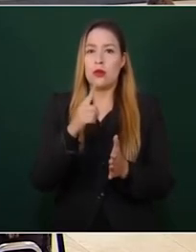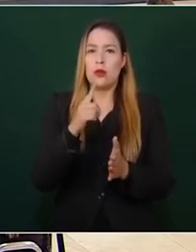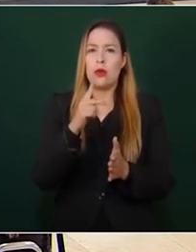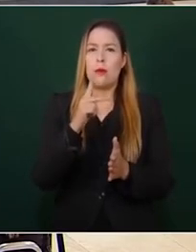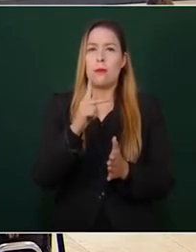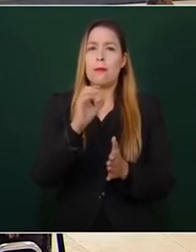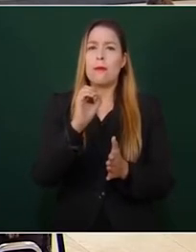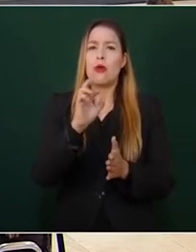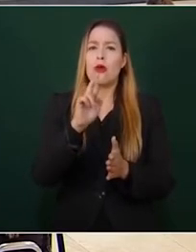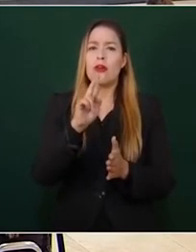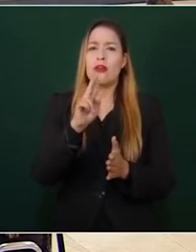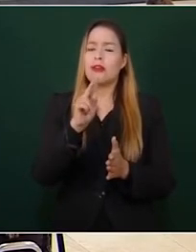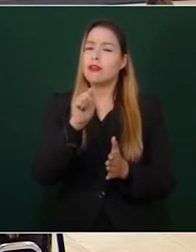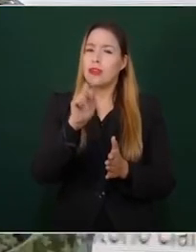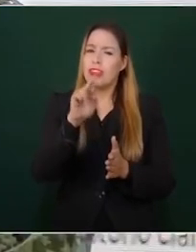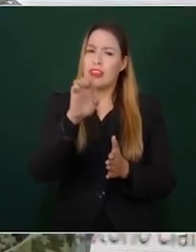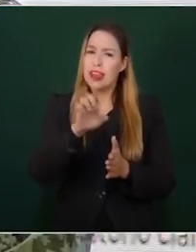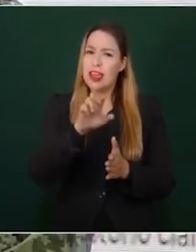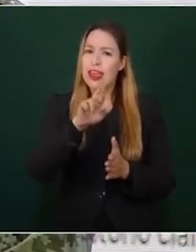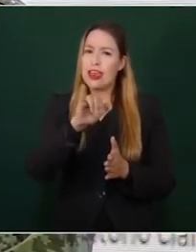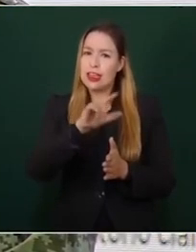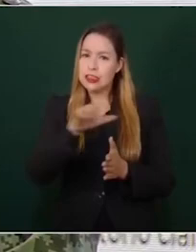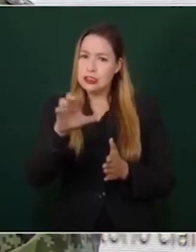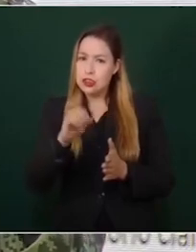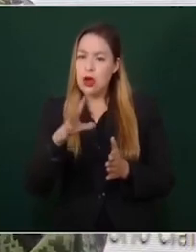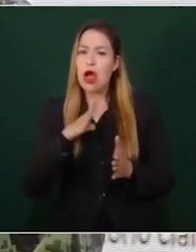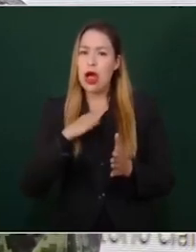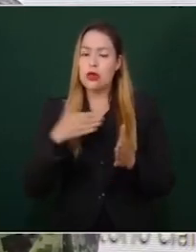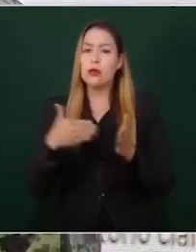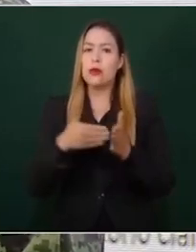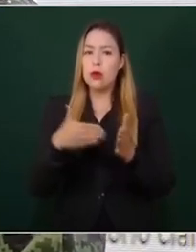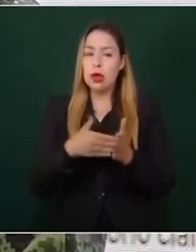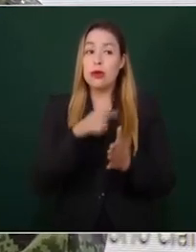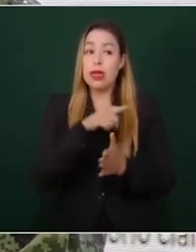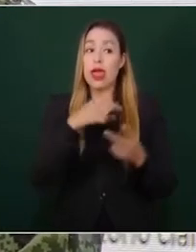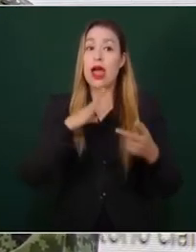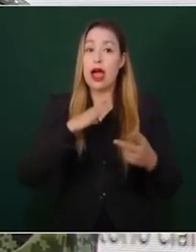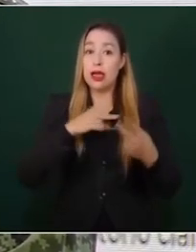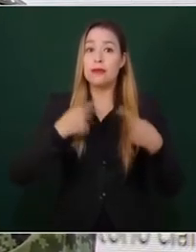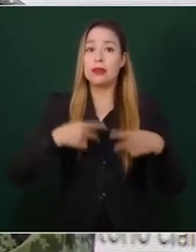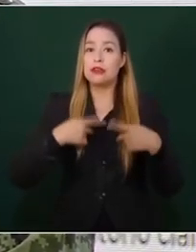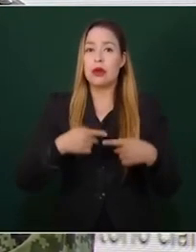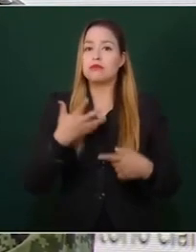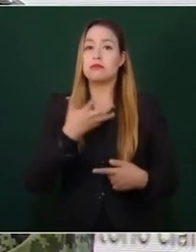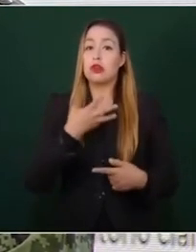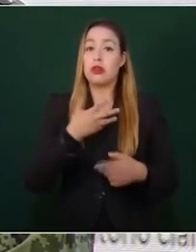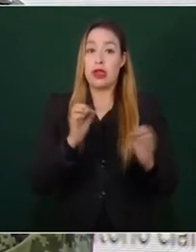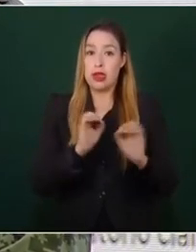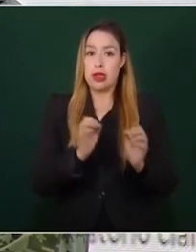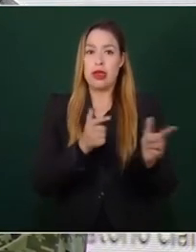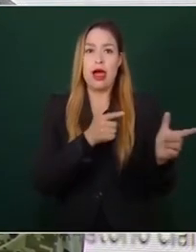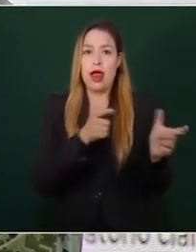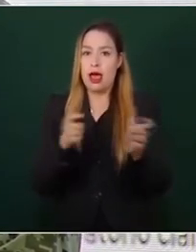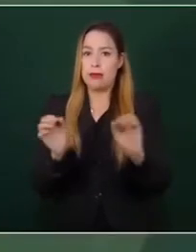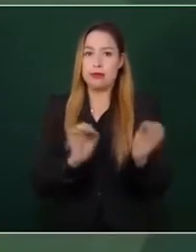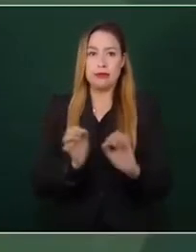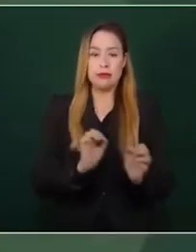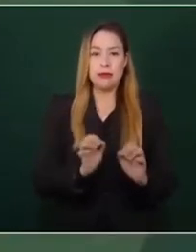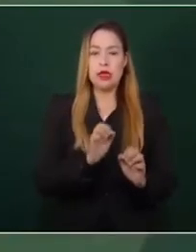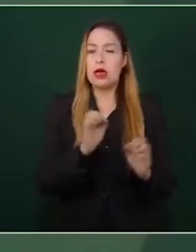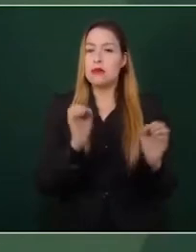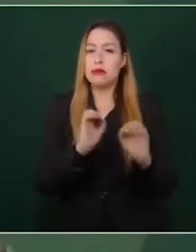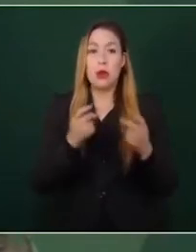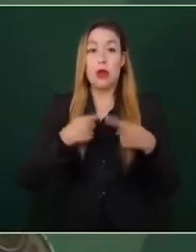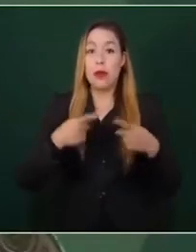que es gente desarmada, no había personal armado ahí, ningún civil